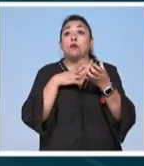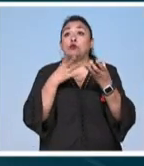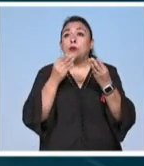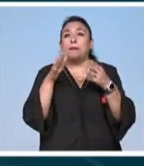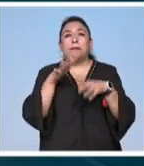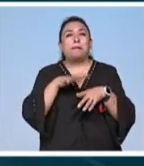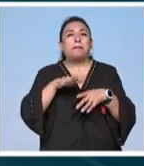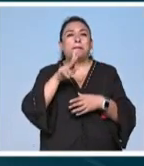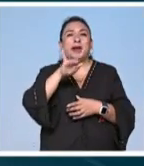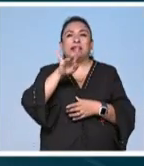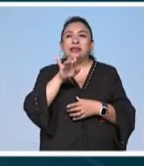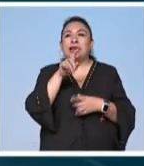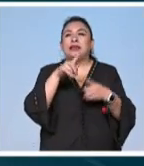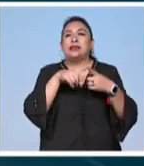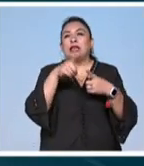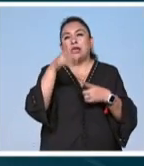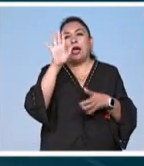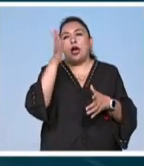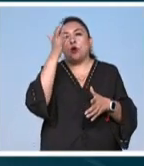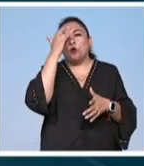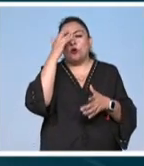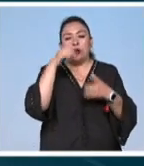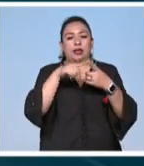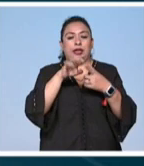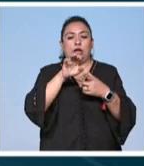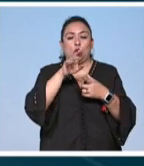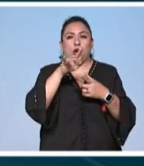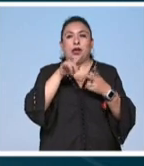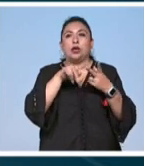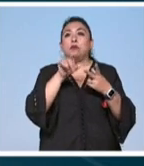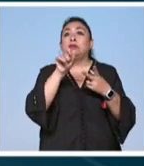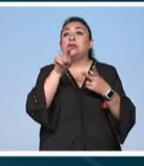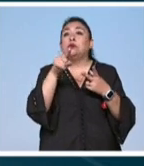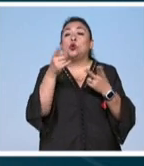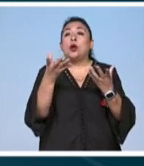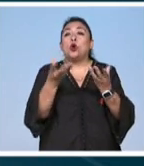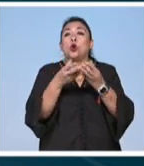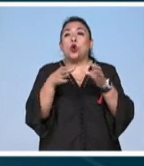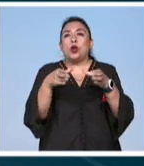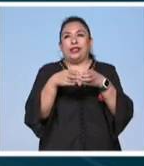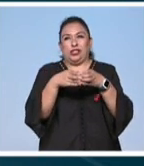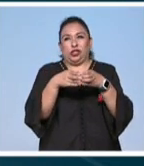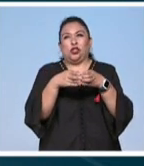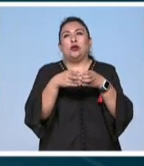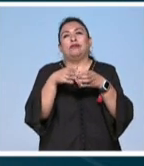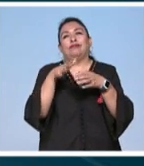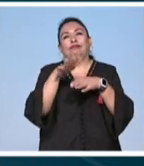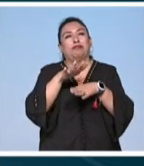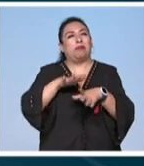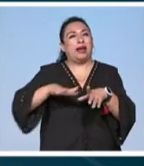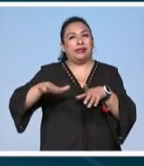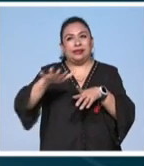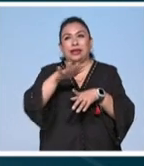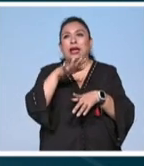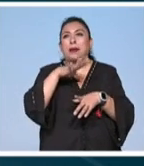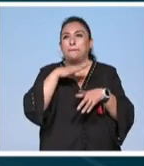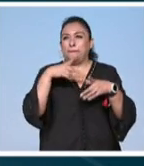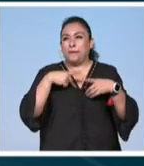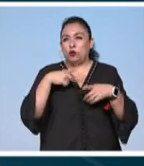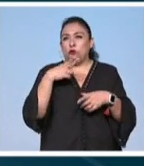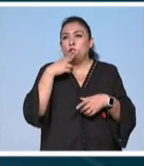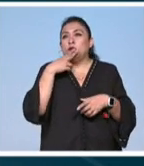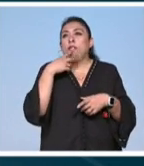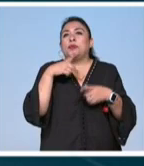colección de paisajes que van de artistas conocidos como eugenio landesio asimismo esta colección específicamente en torno a paisaje tiene artistas